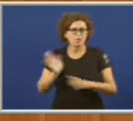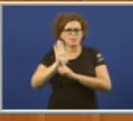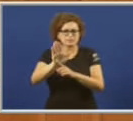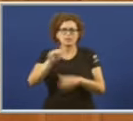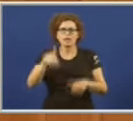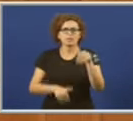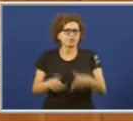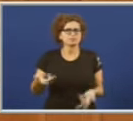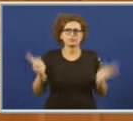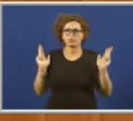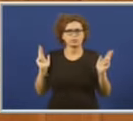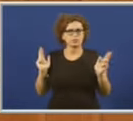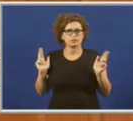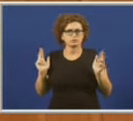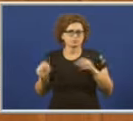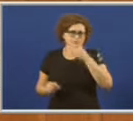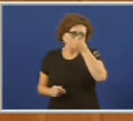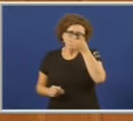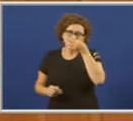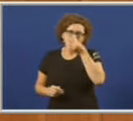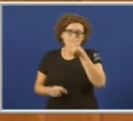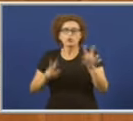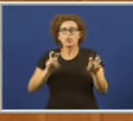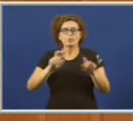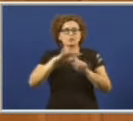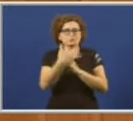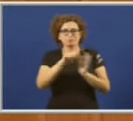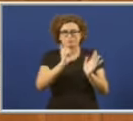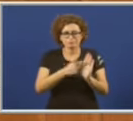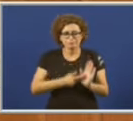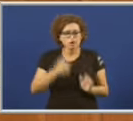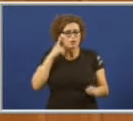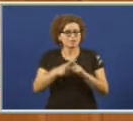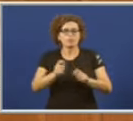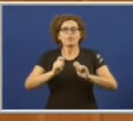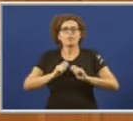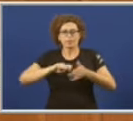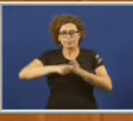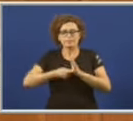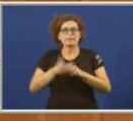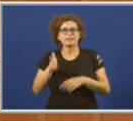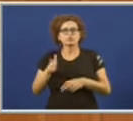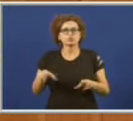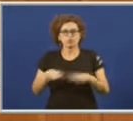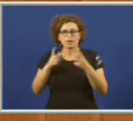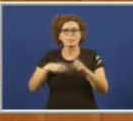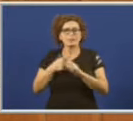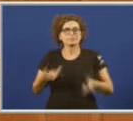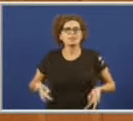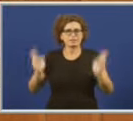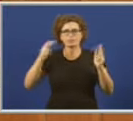eleccións un novo marco que permita blindar os dereitos sociais e as liberdades